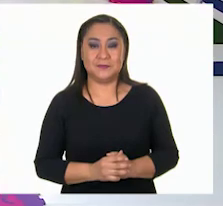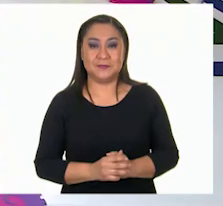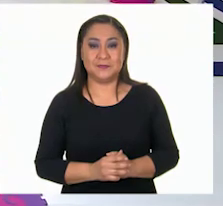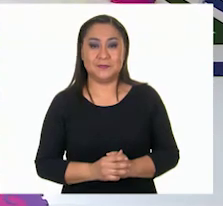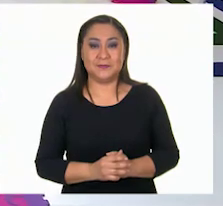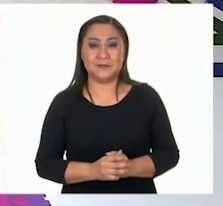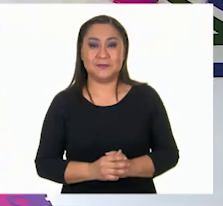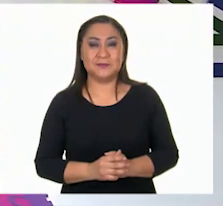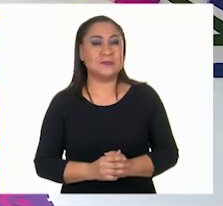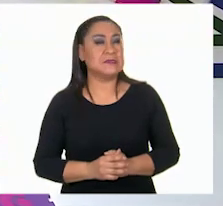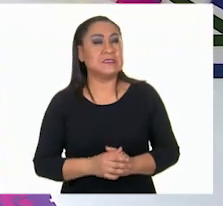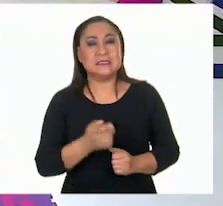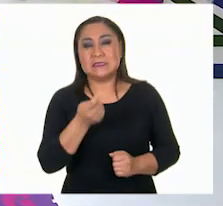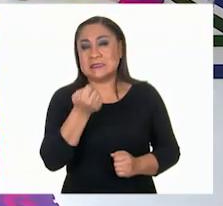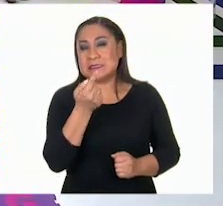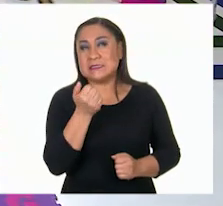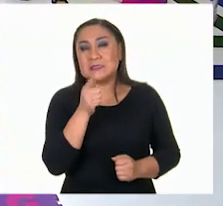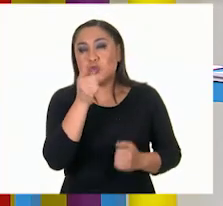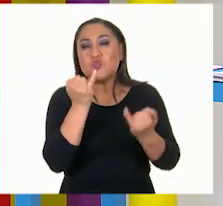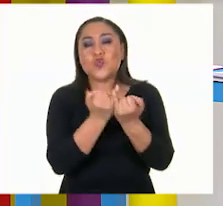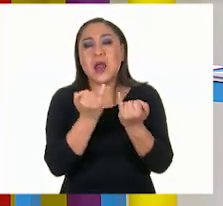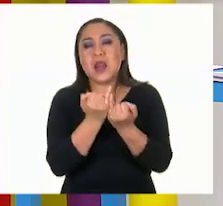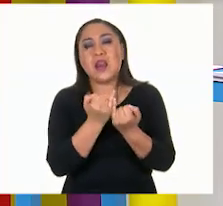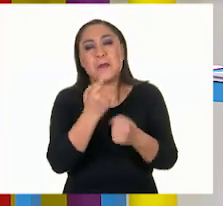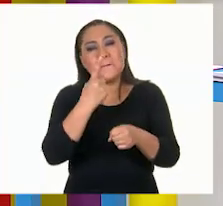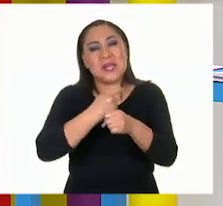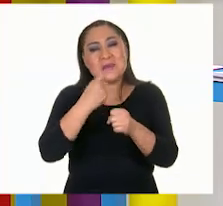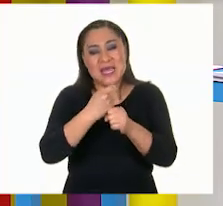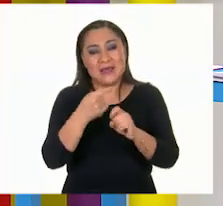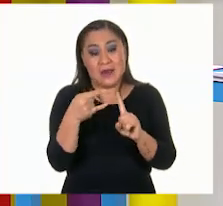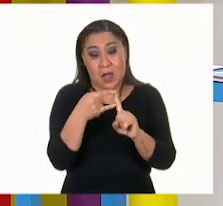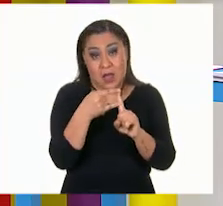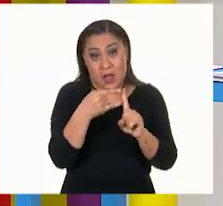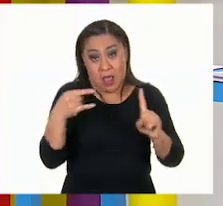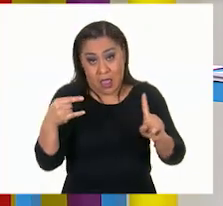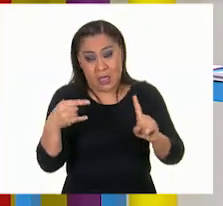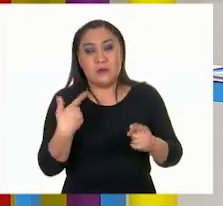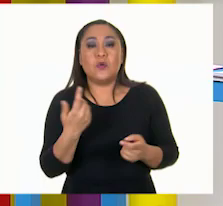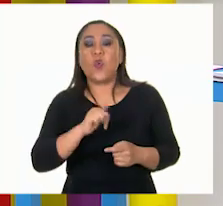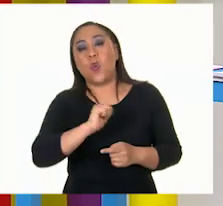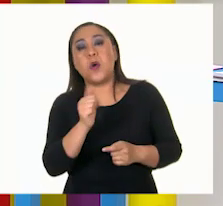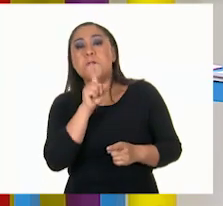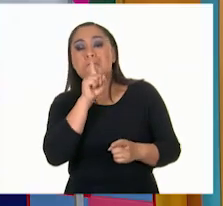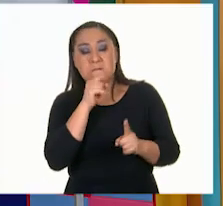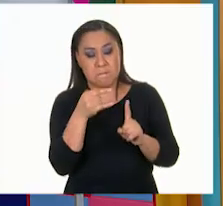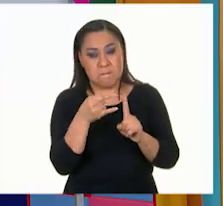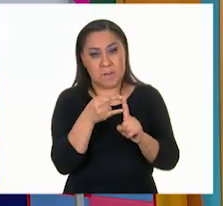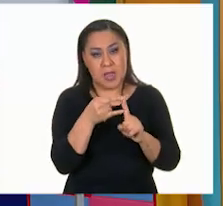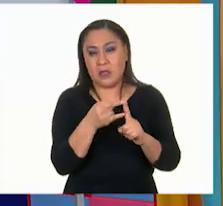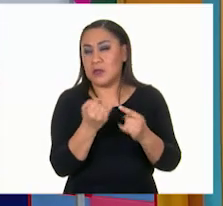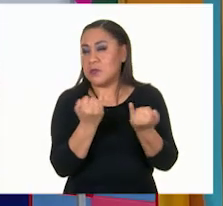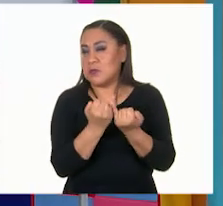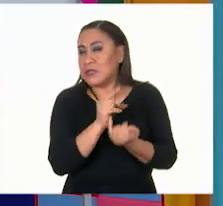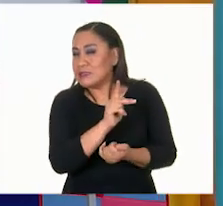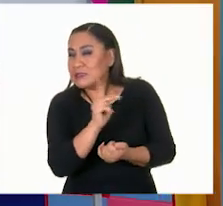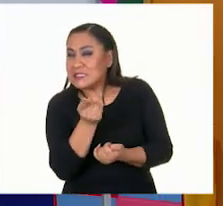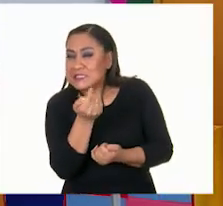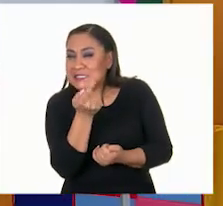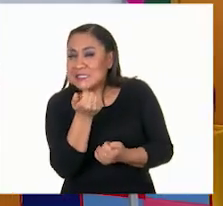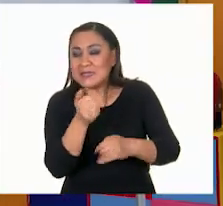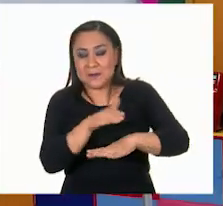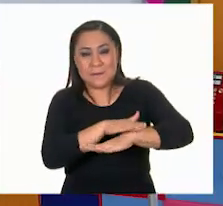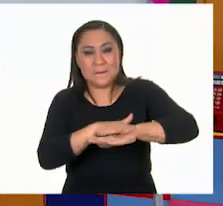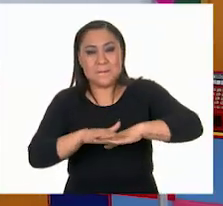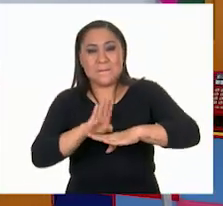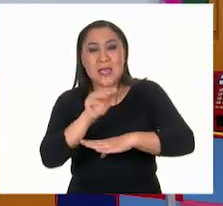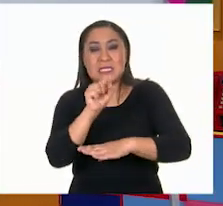Muy parecido a la pirámide rectangular porque tienen una base muy similar. Claro que sí, porque